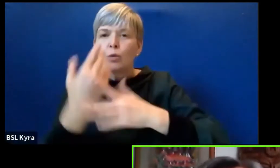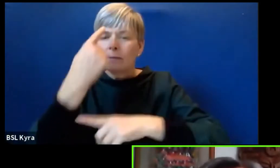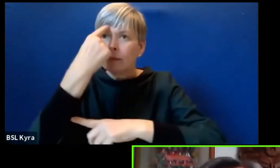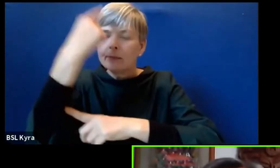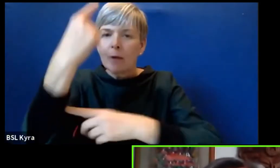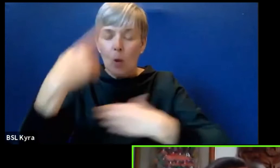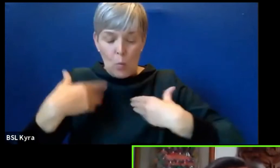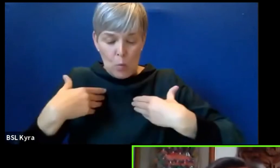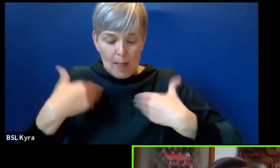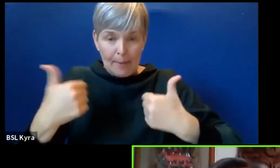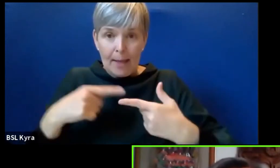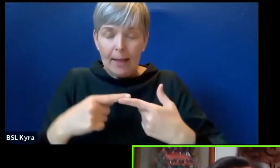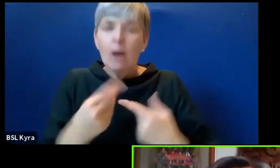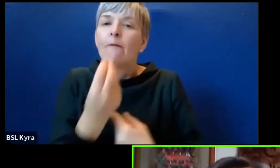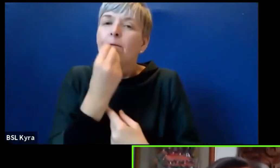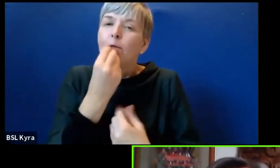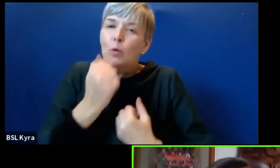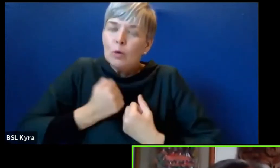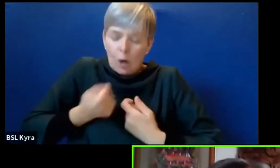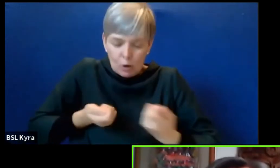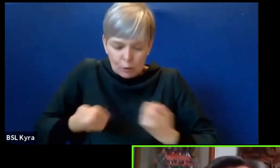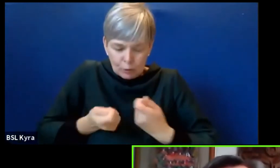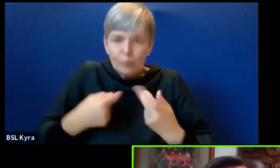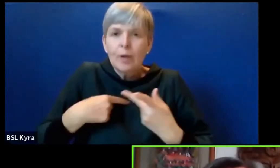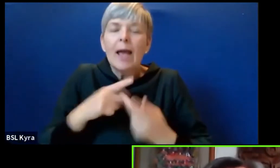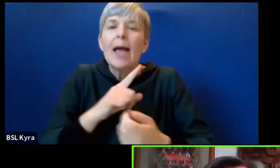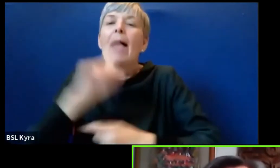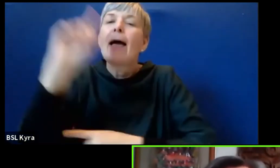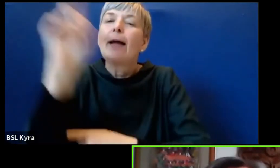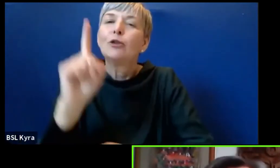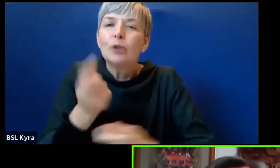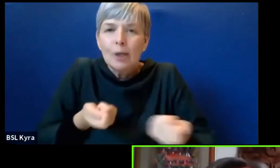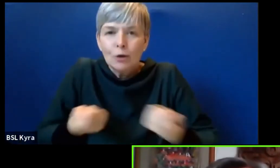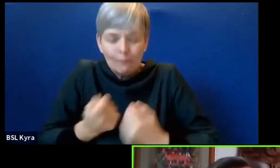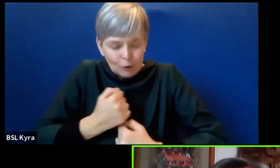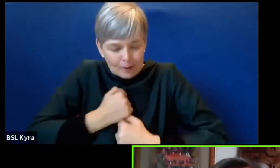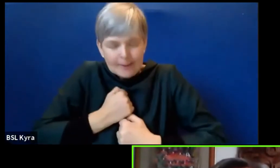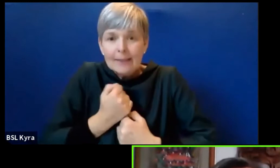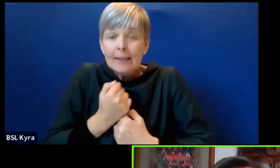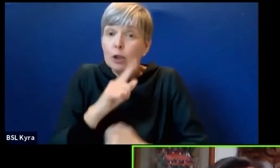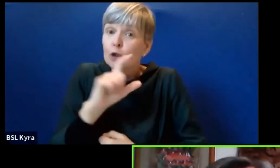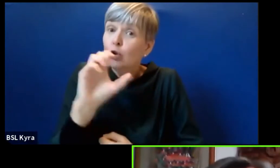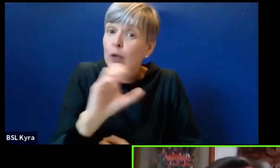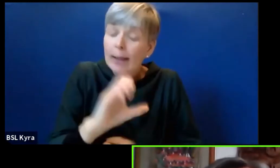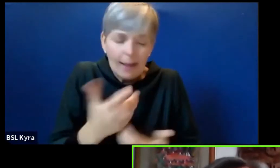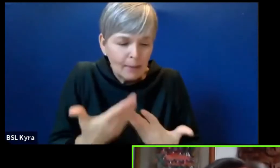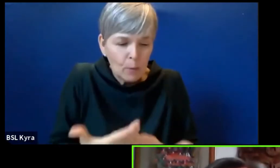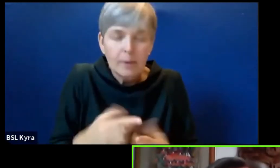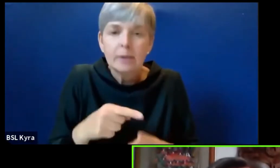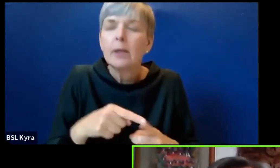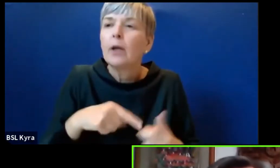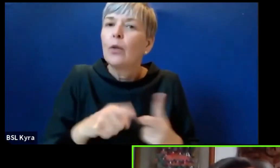proceso constituyente, es delinear, es dibujar un nuevo país plurinacional,